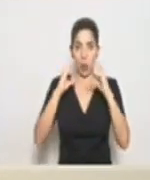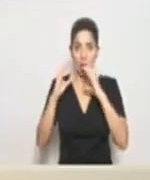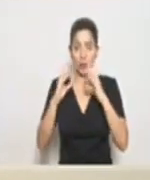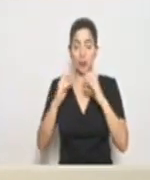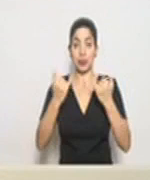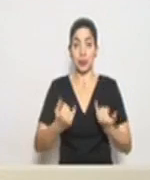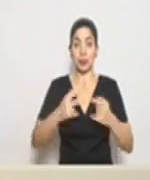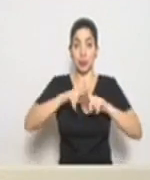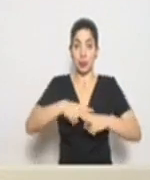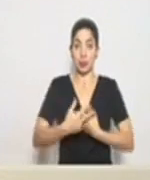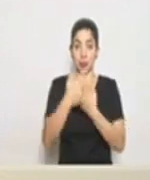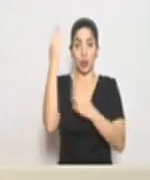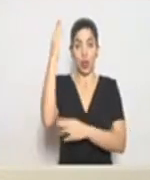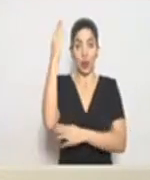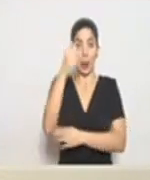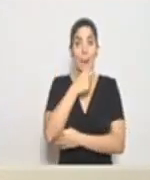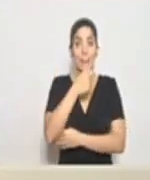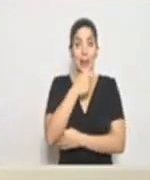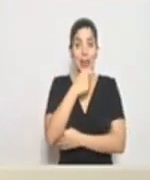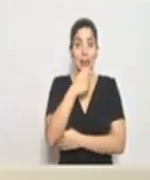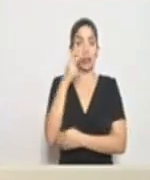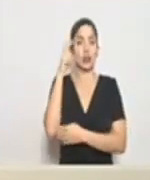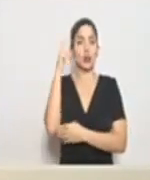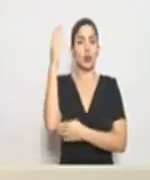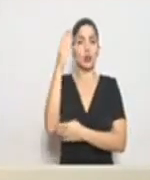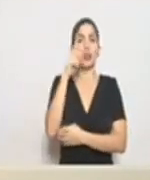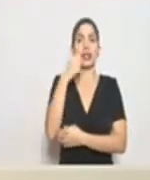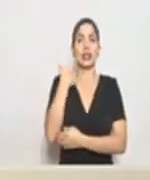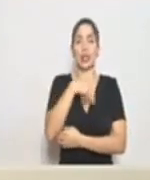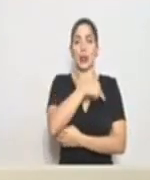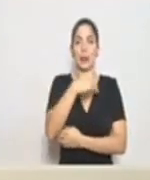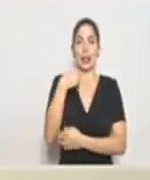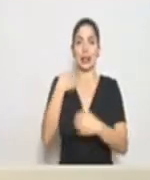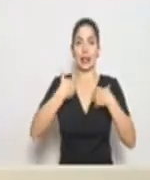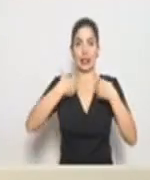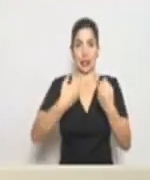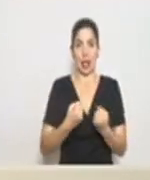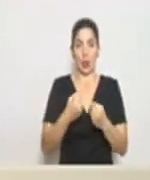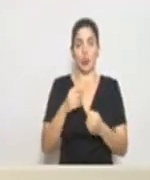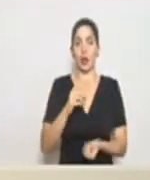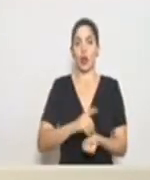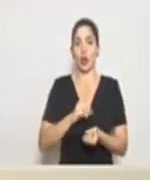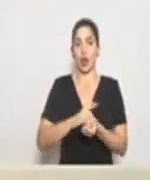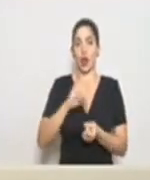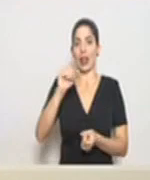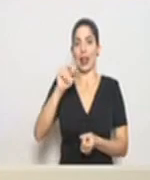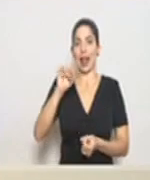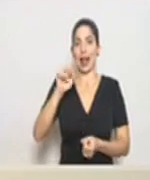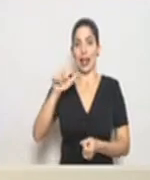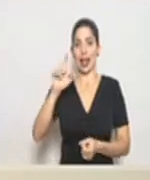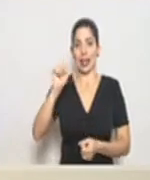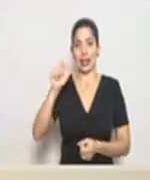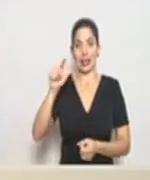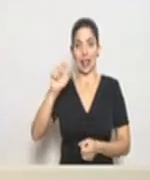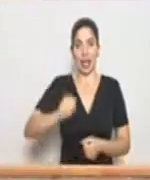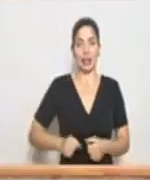Para iniciar esta conferencia de prensa, escucharemos al señor ministro de Salud, el doctor Daniel Salas.